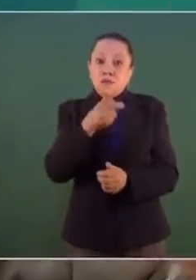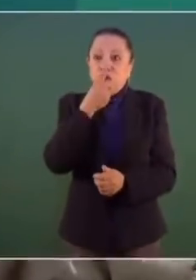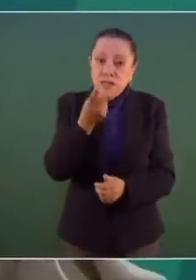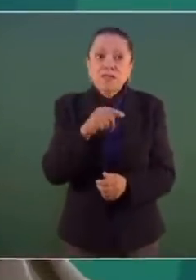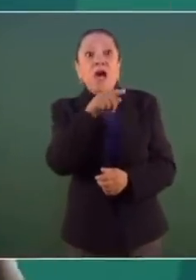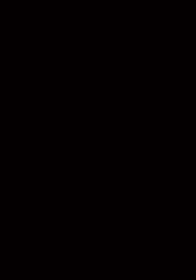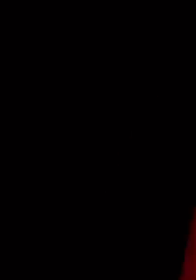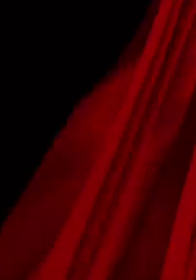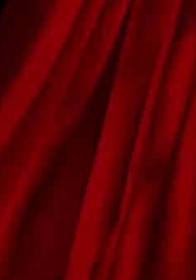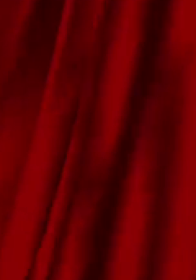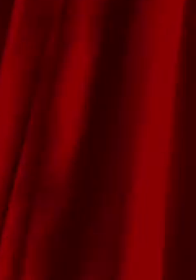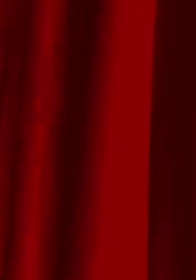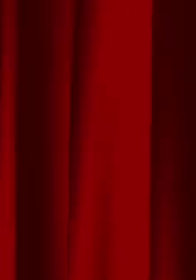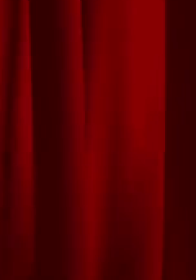del contexto.